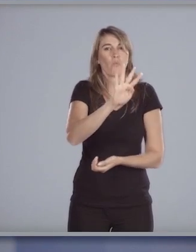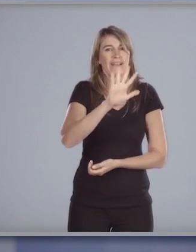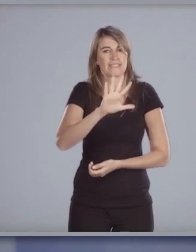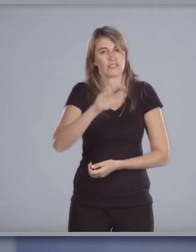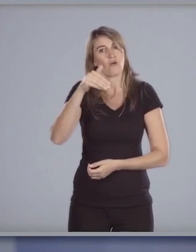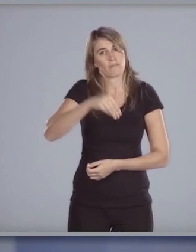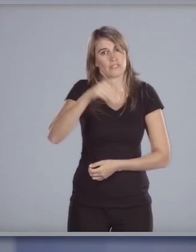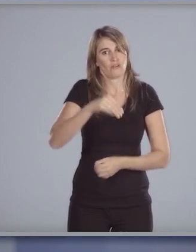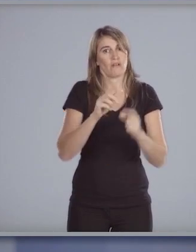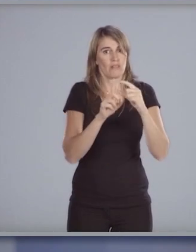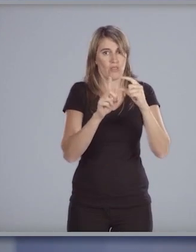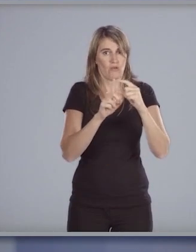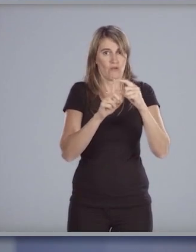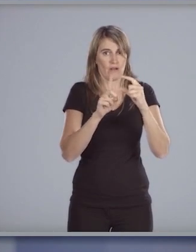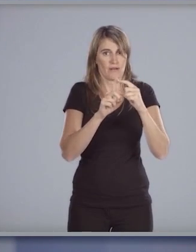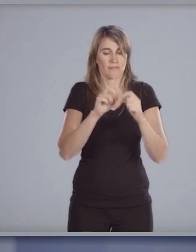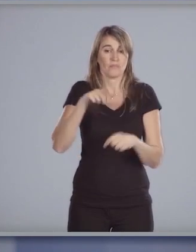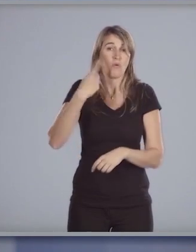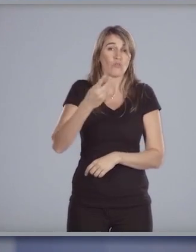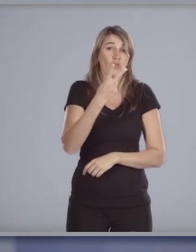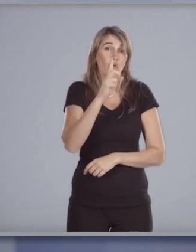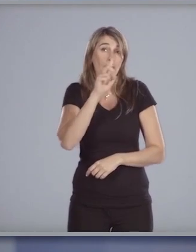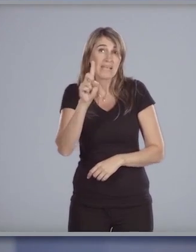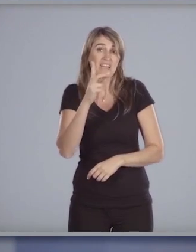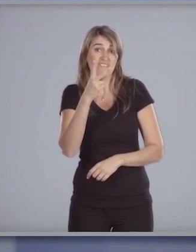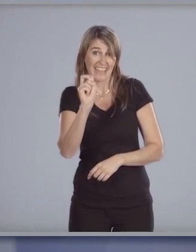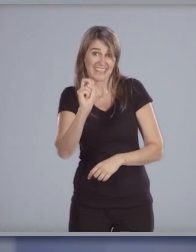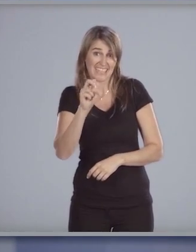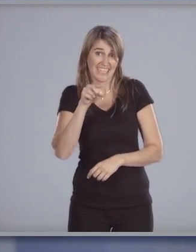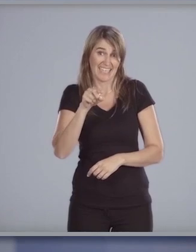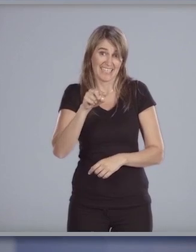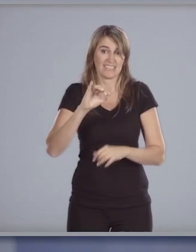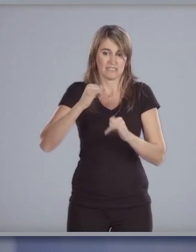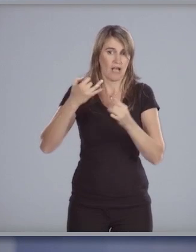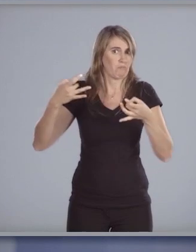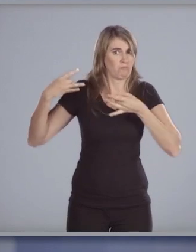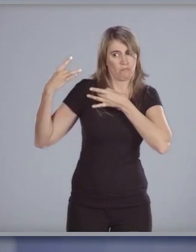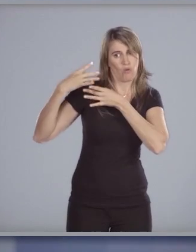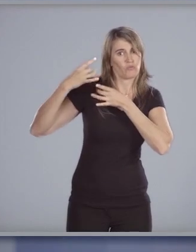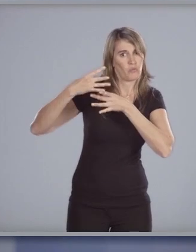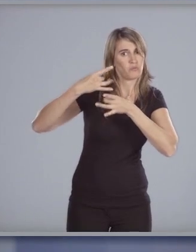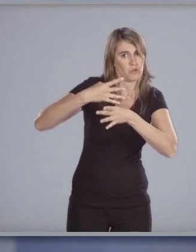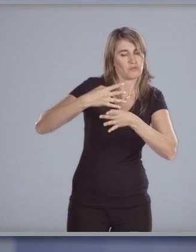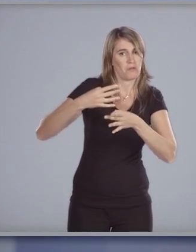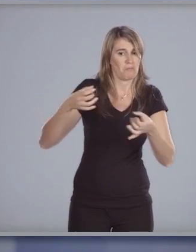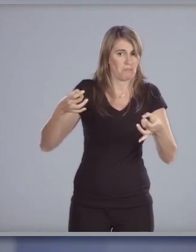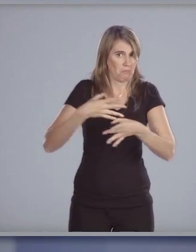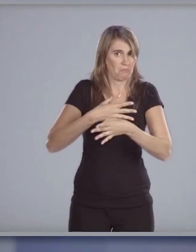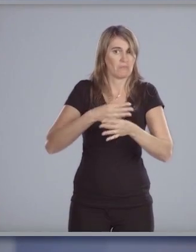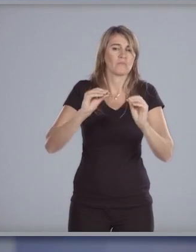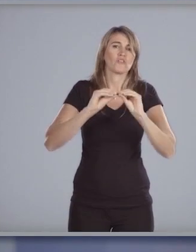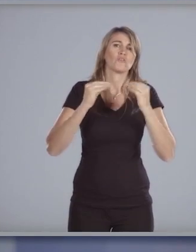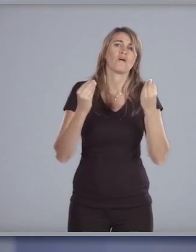de los 45 millones de dólares y para el año 2020 cuando todas las acciones previstas estén